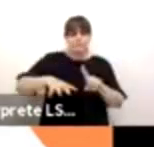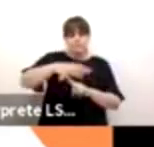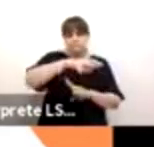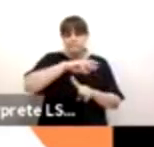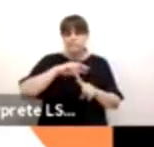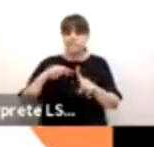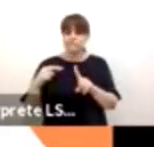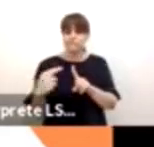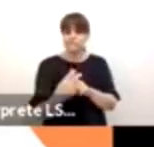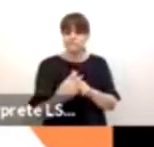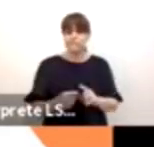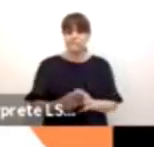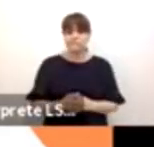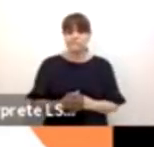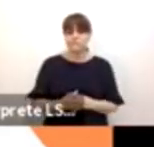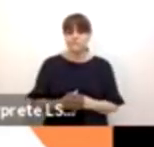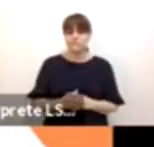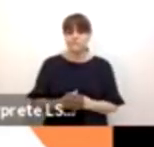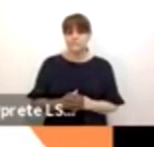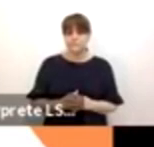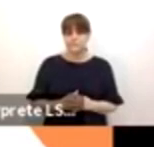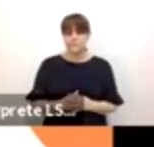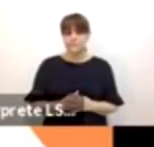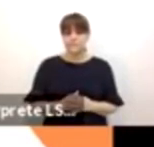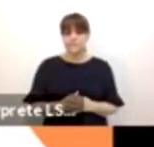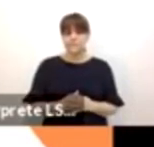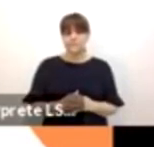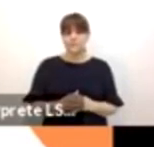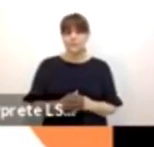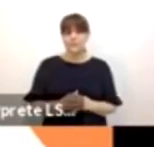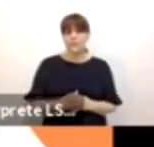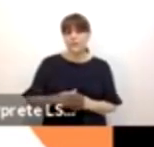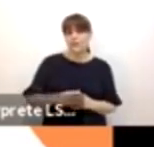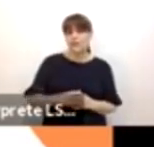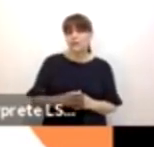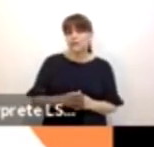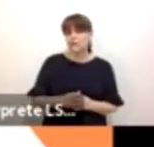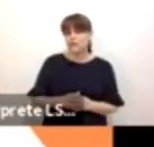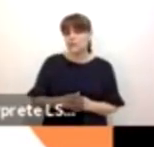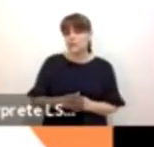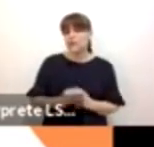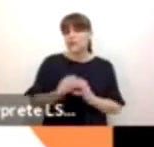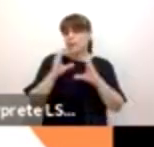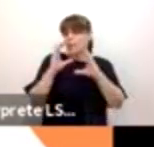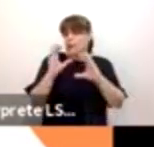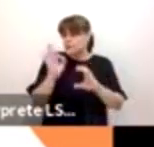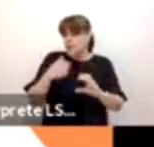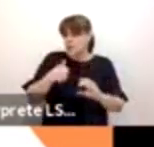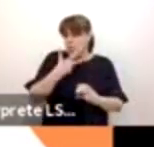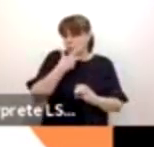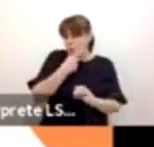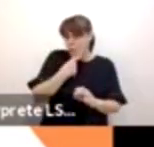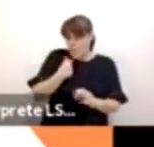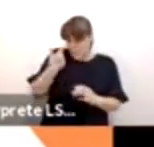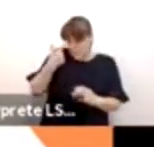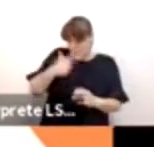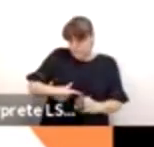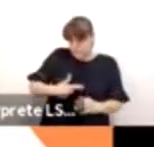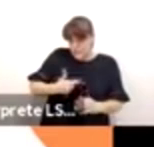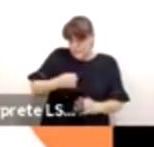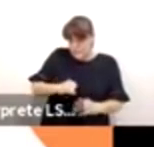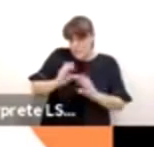corresponsabilidad. reconocer que si aprendo a cuidarme a mí mismo como hombre, sabré mucho mejor cómo relacionarme